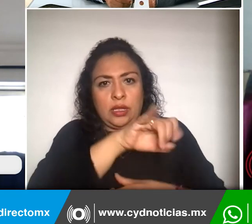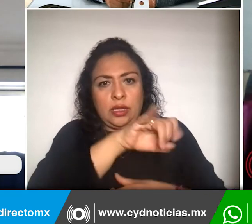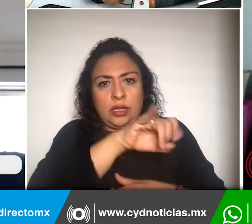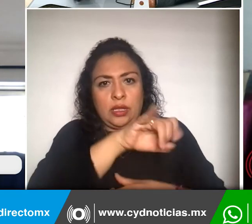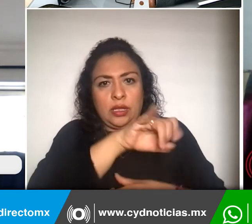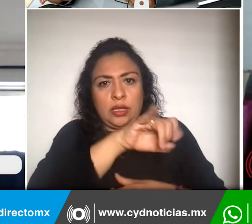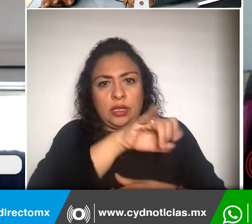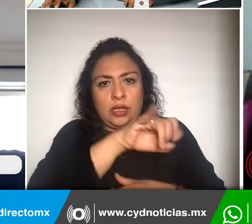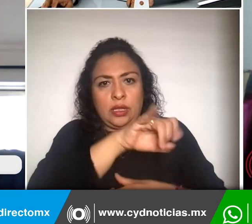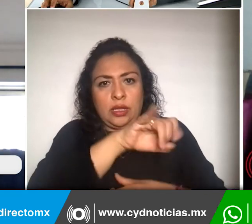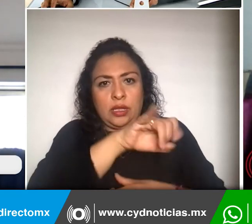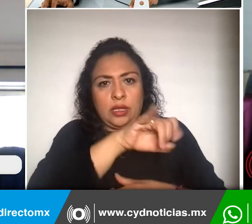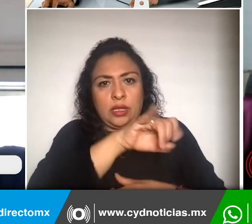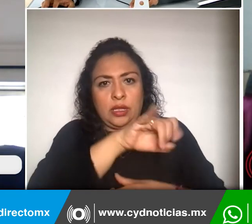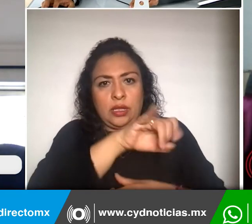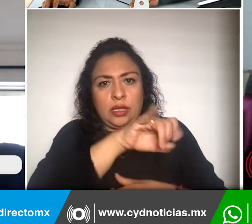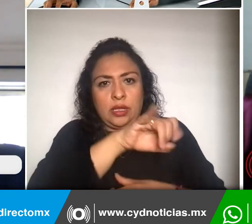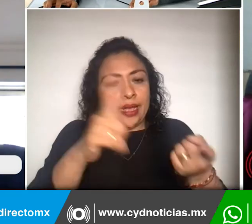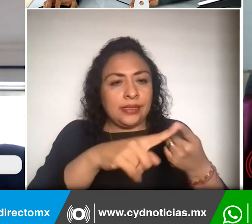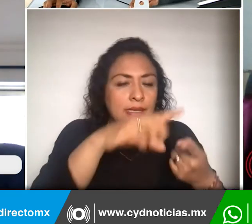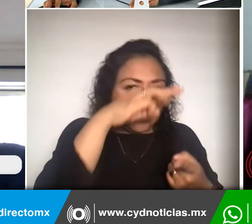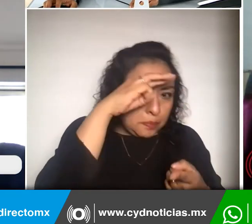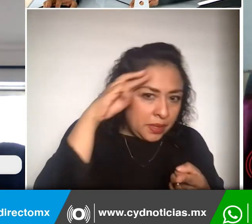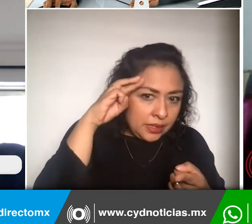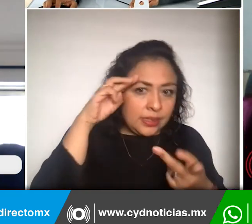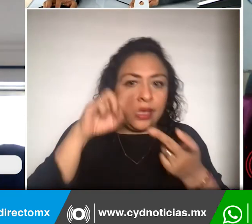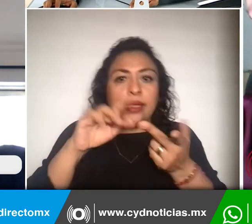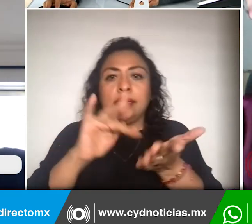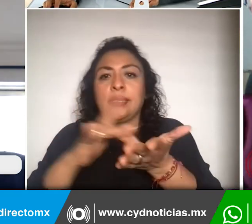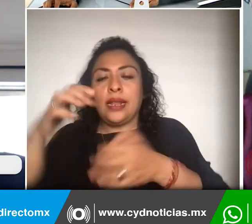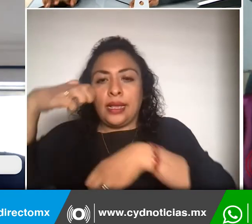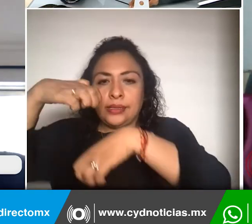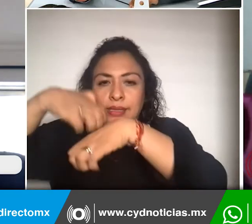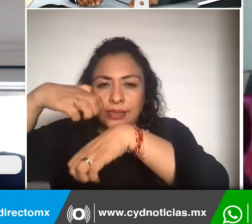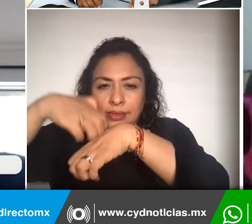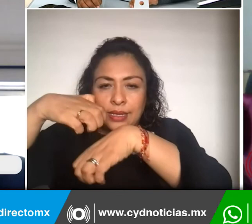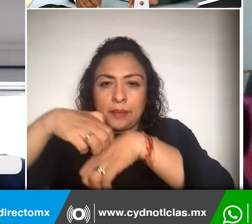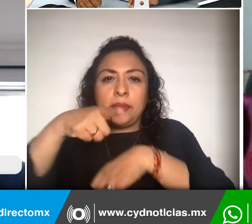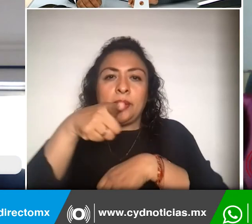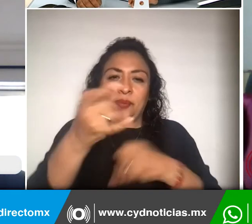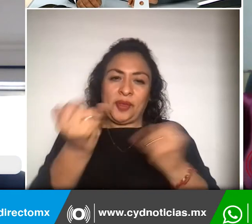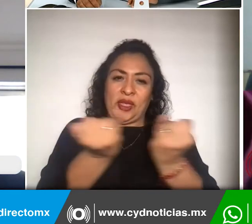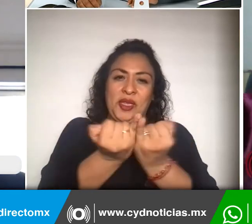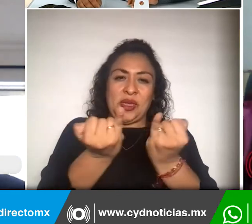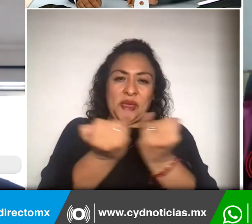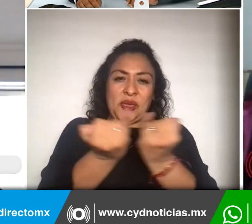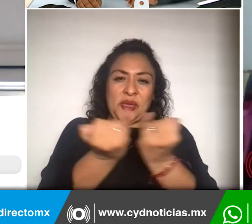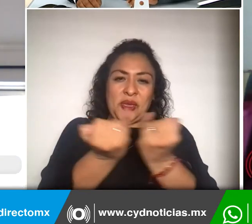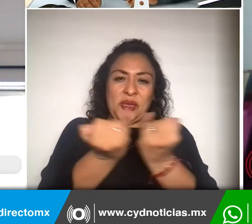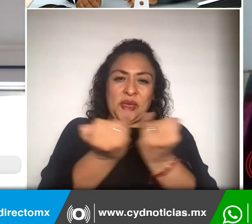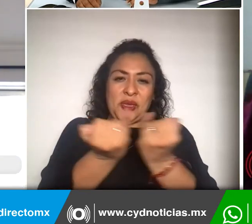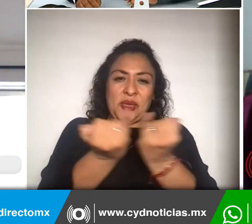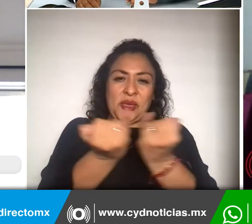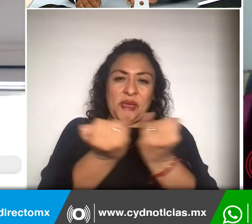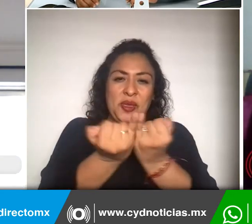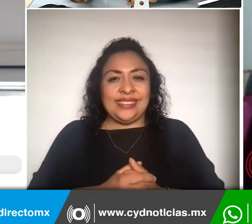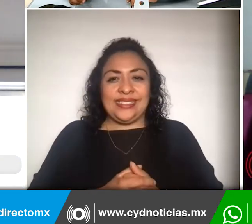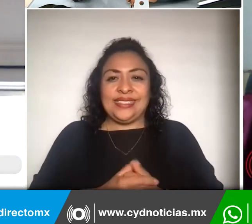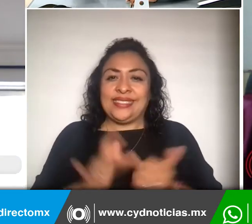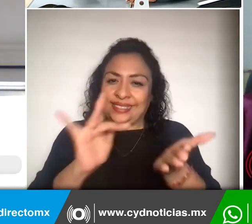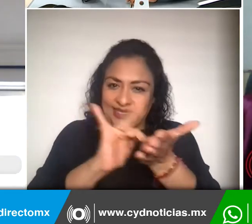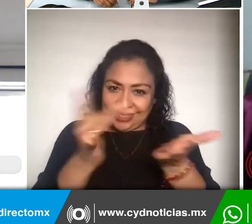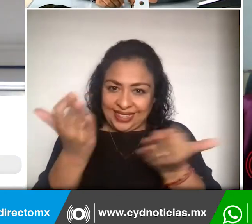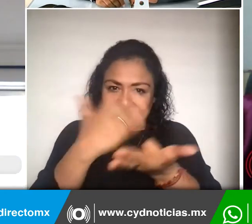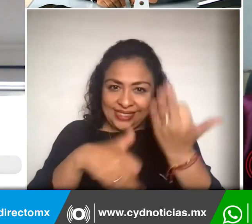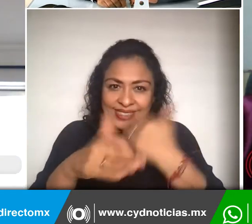Mercedes, Emilio, gracias. muchísimas gracias. Gracias a todos. Gracias, que tengan